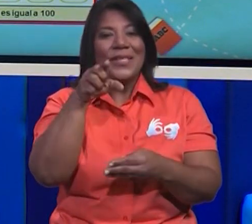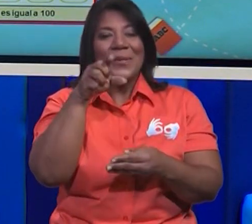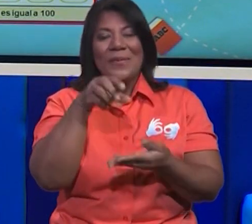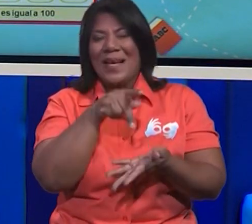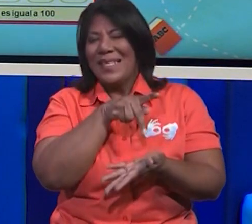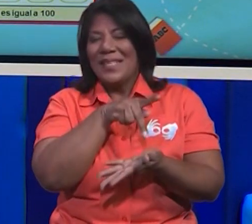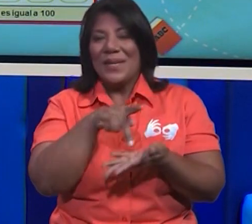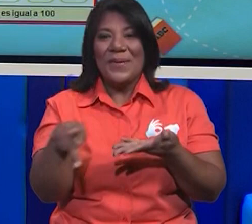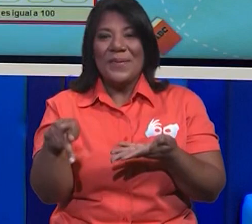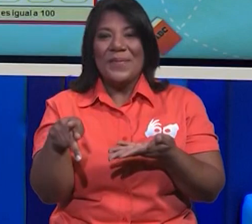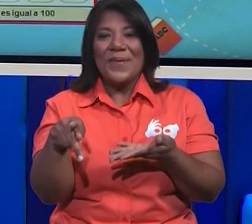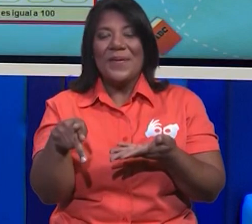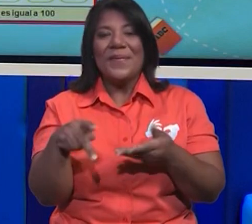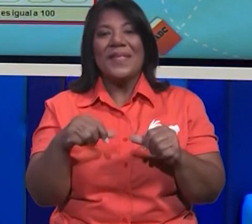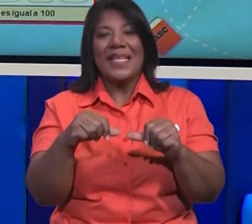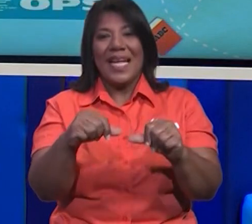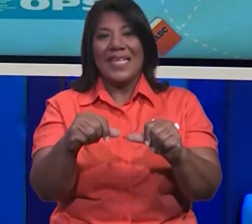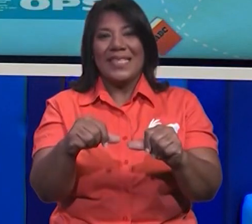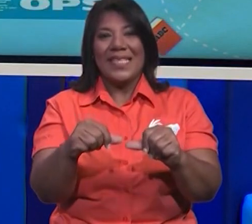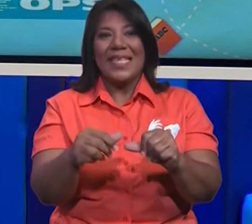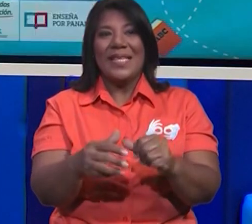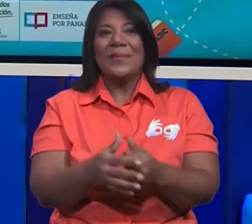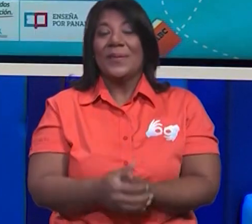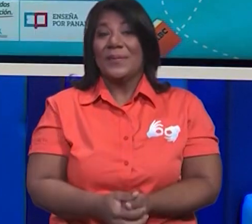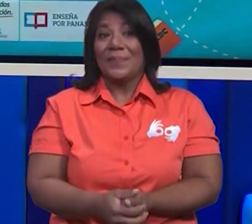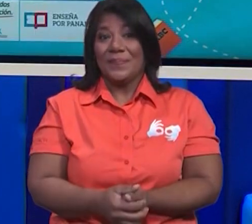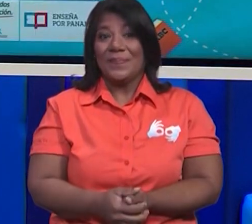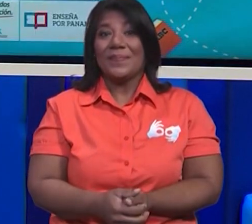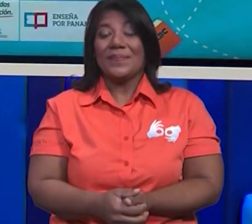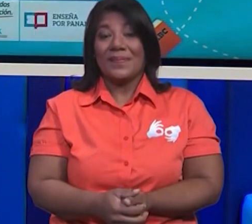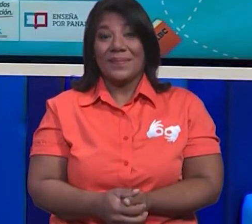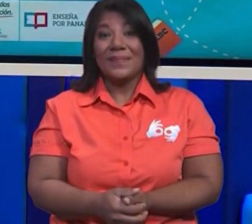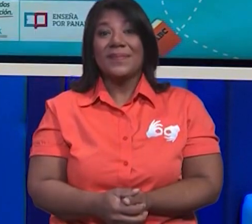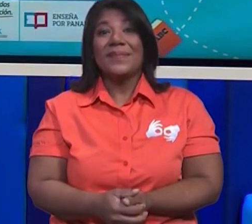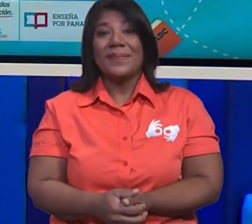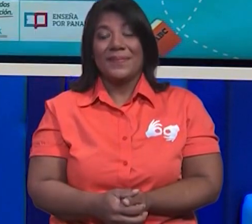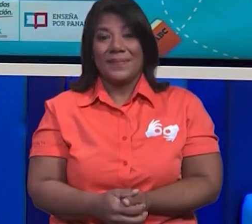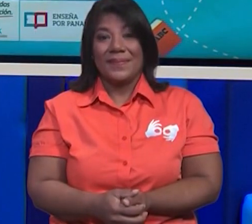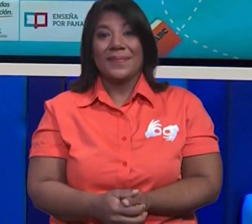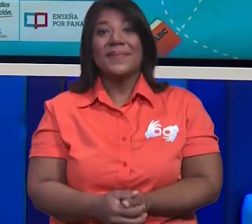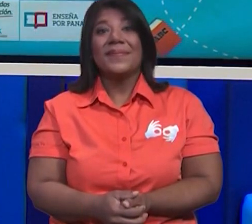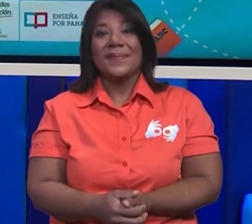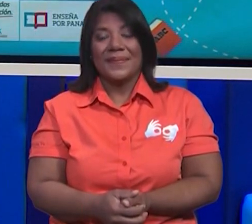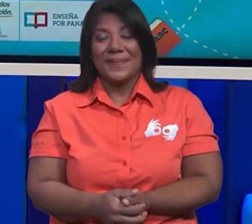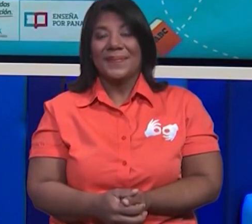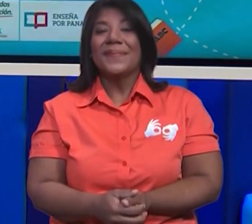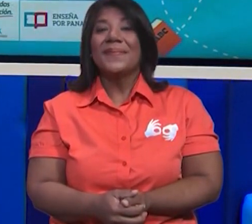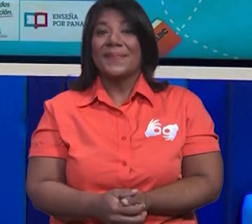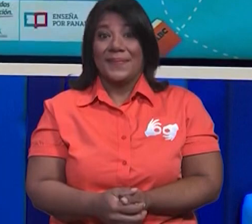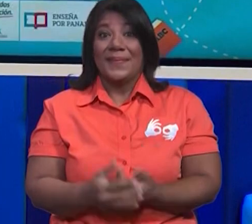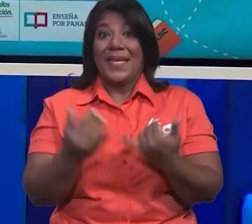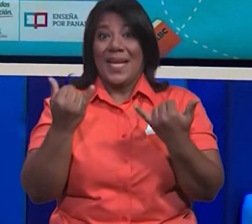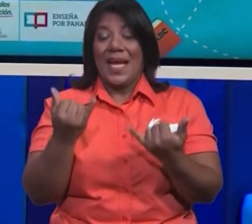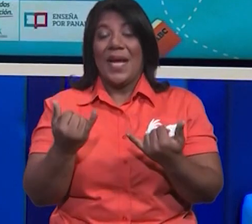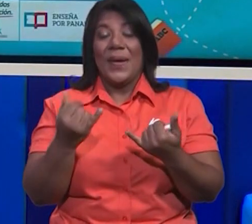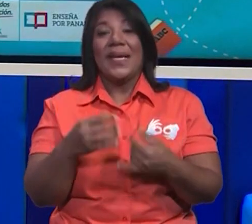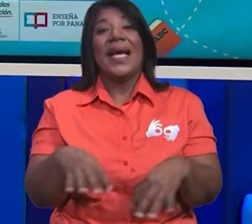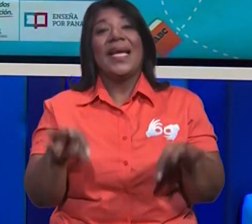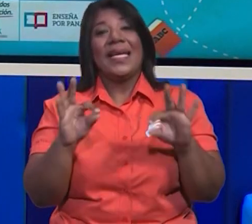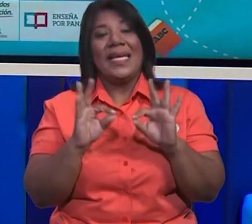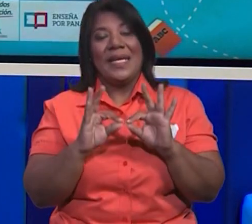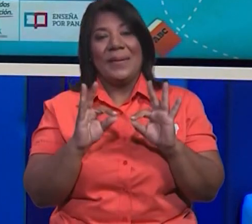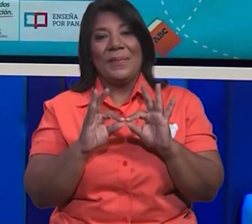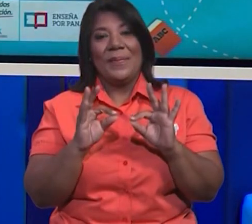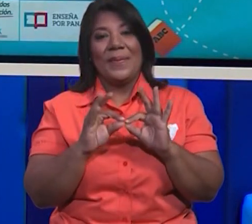experto. Así que continuamos chicos y llegamos aquí a esta parte importante que es